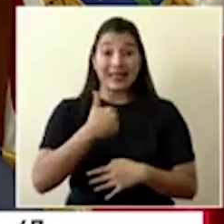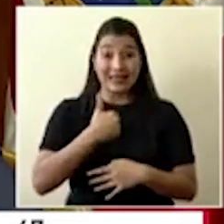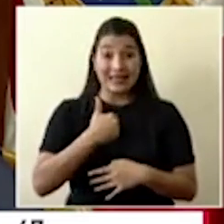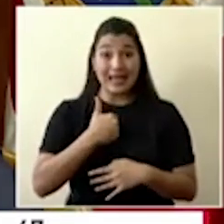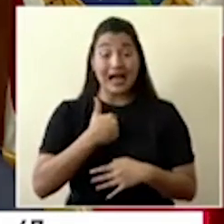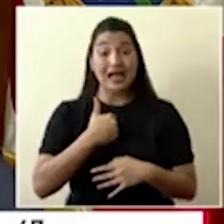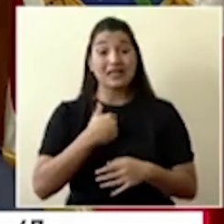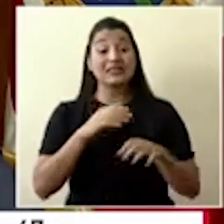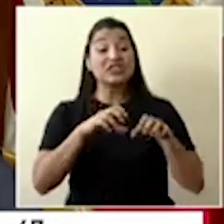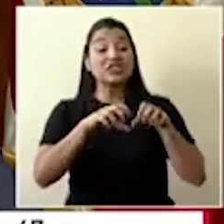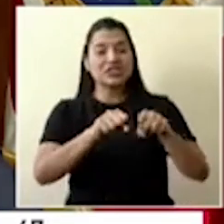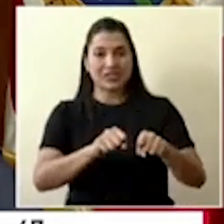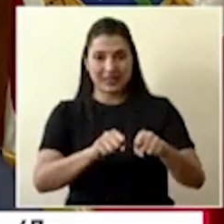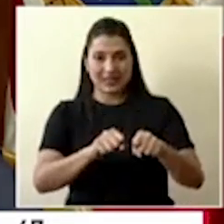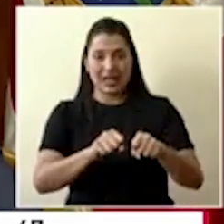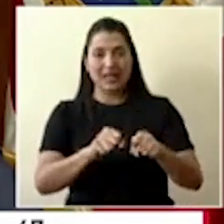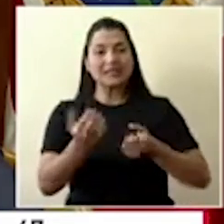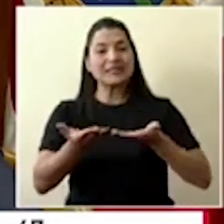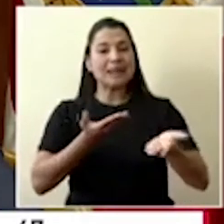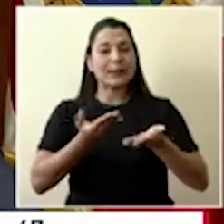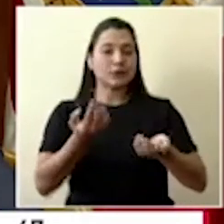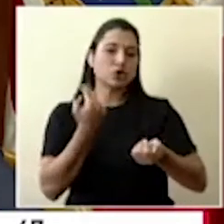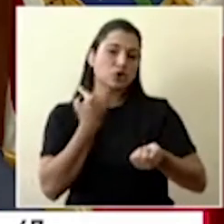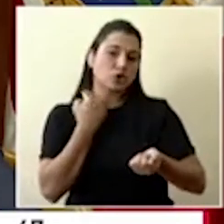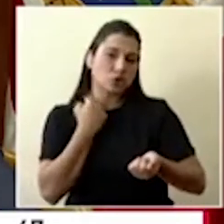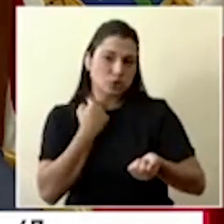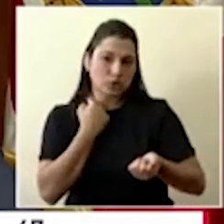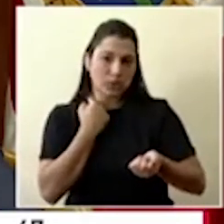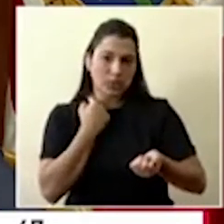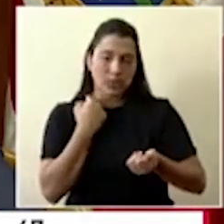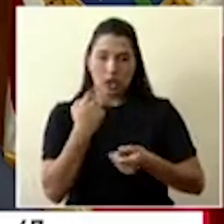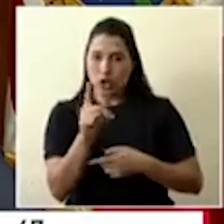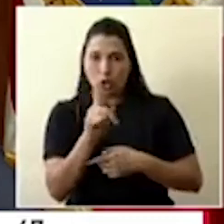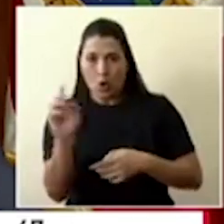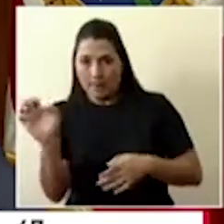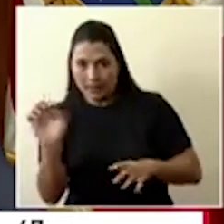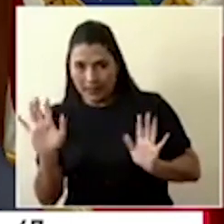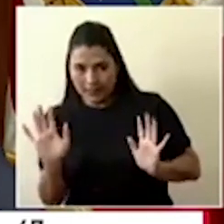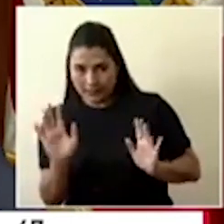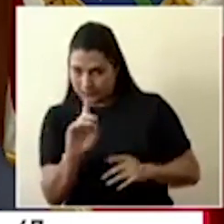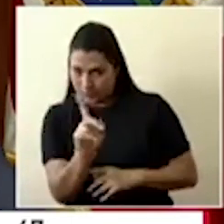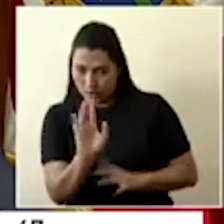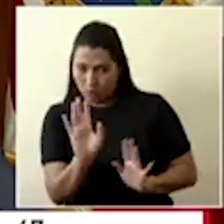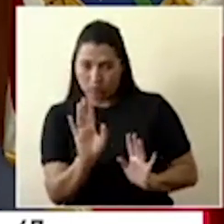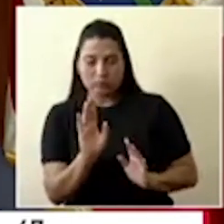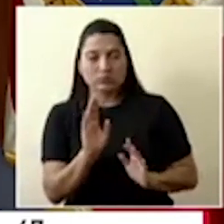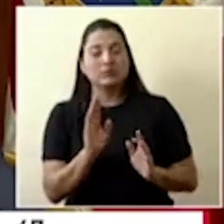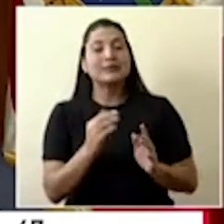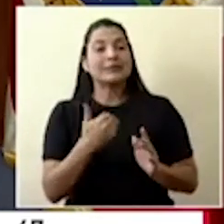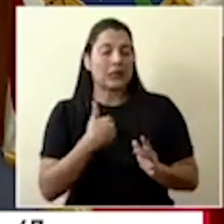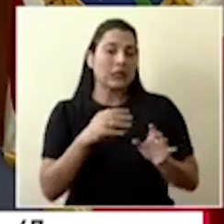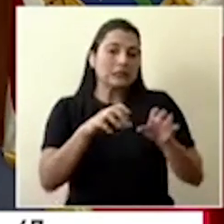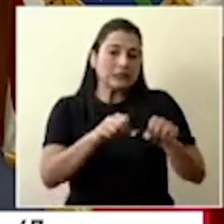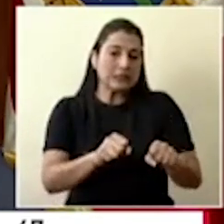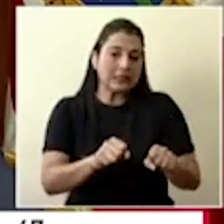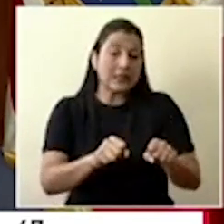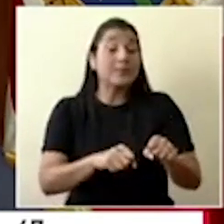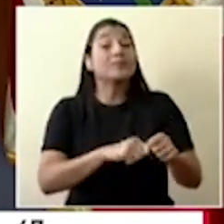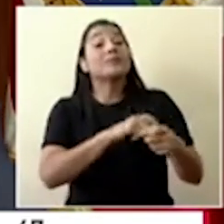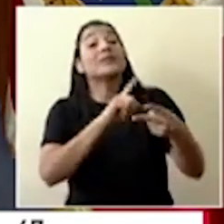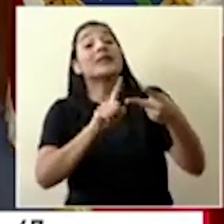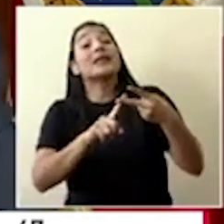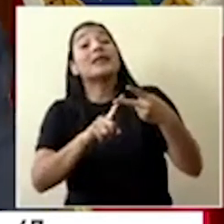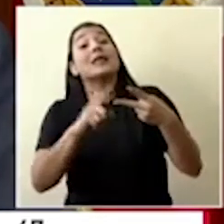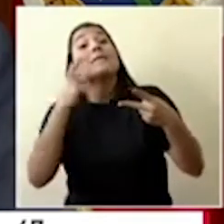de ortopedia, que no está operando a menos de que sea trauma y que de casualidad también tiene diabetes.